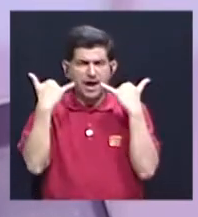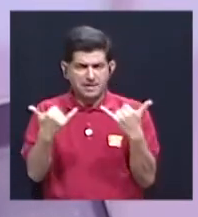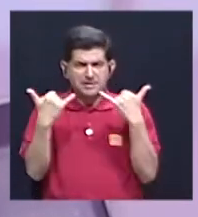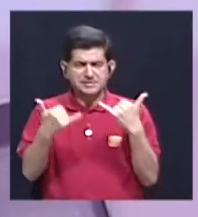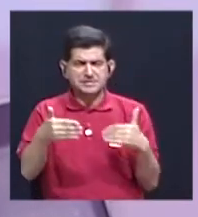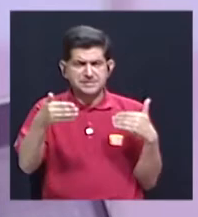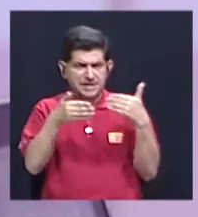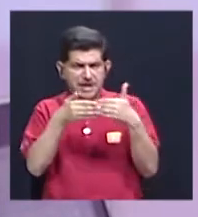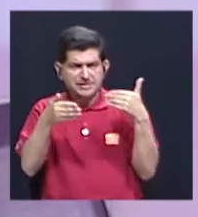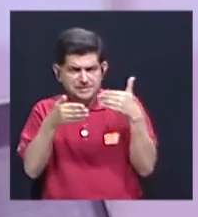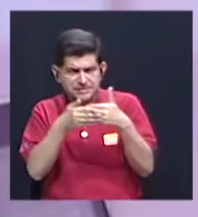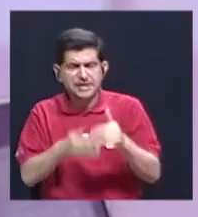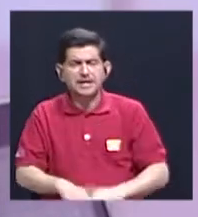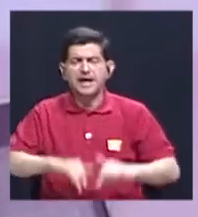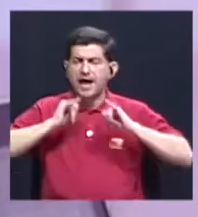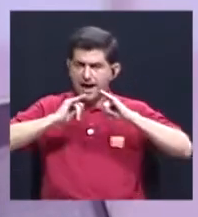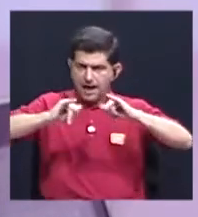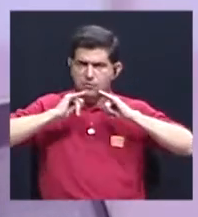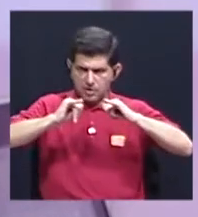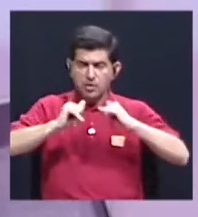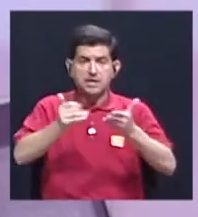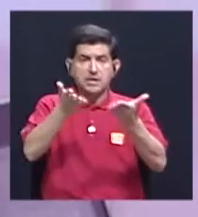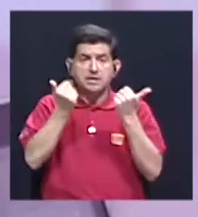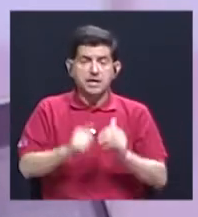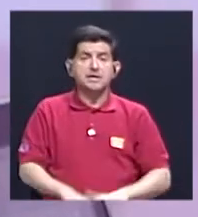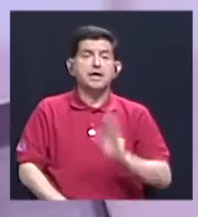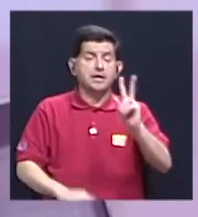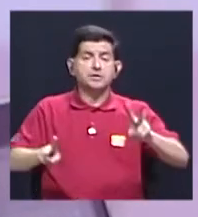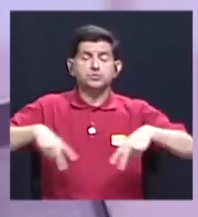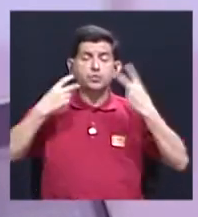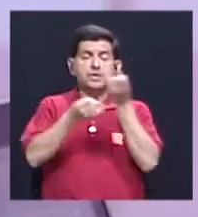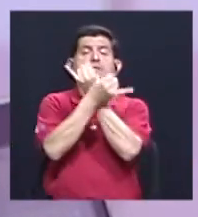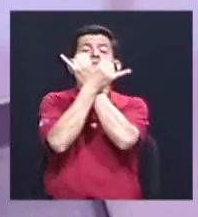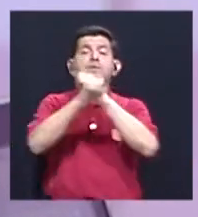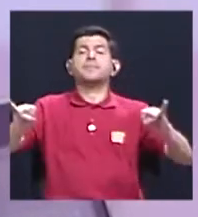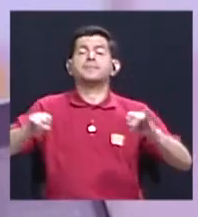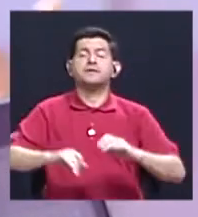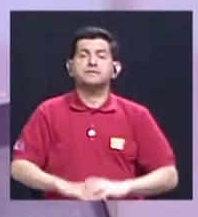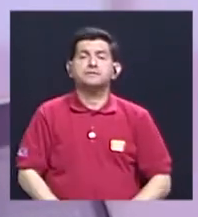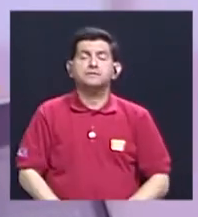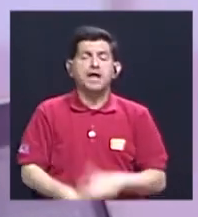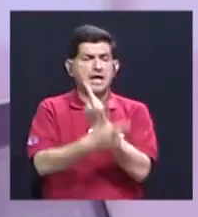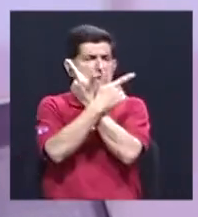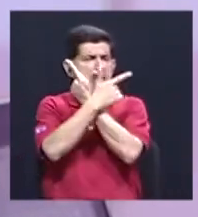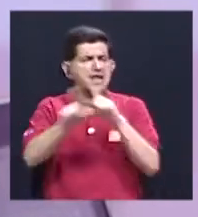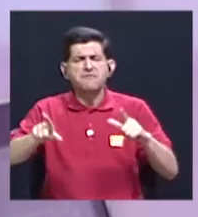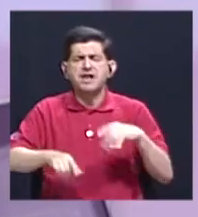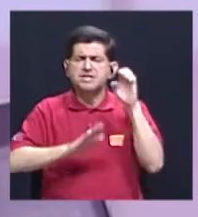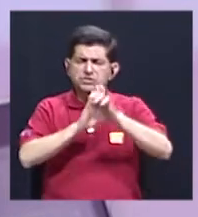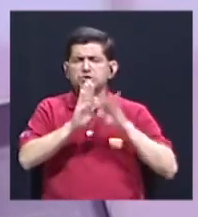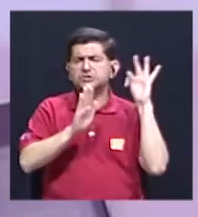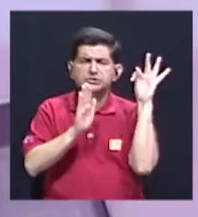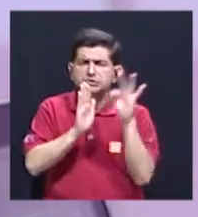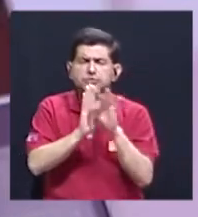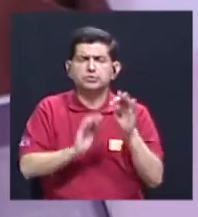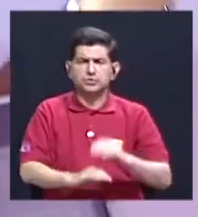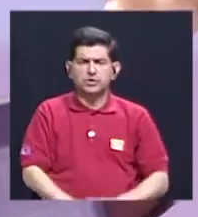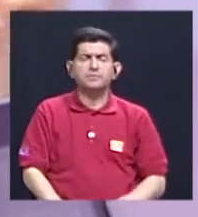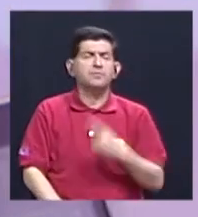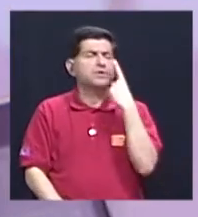mucho más cercanas al camino de la igualdad, que quieren vivir su vida con mayor independencia, liberarse de ciertos estereotipos,